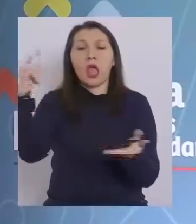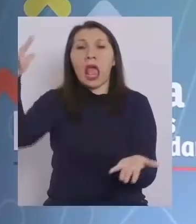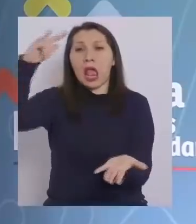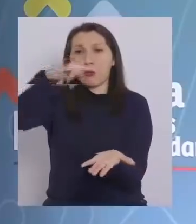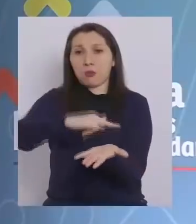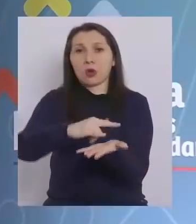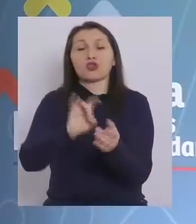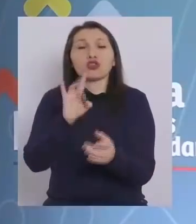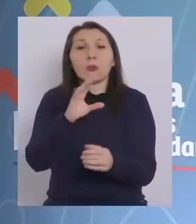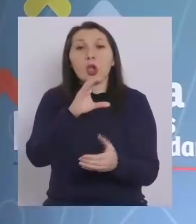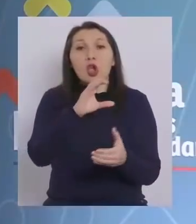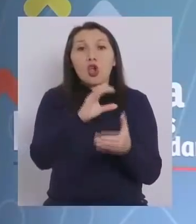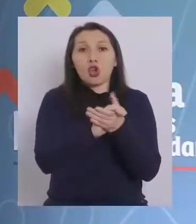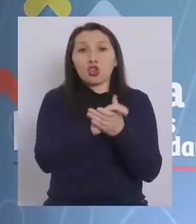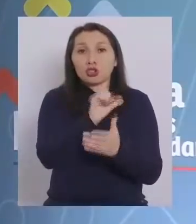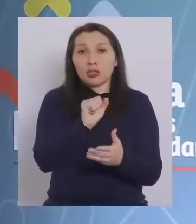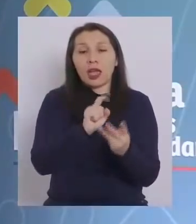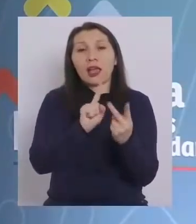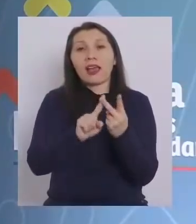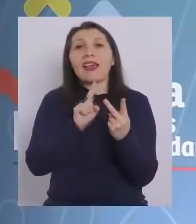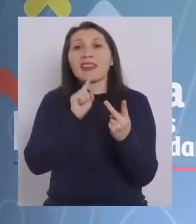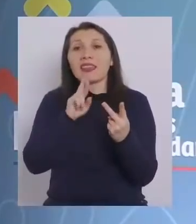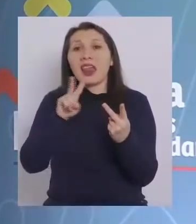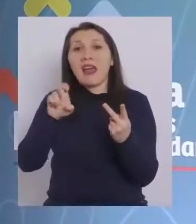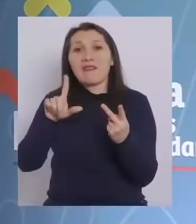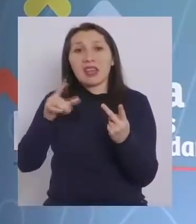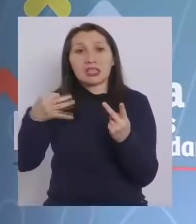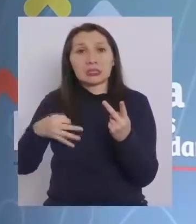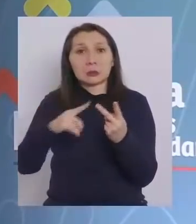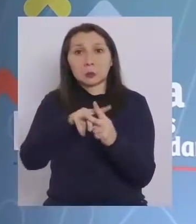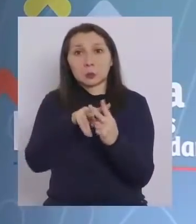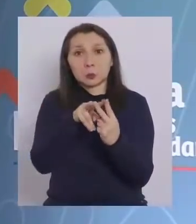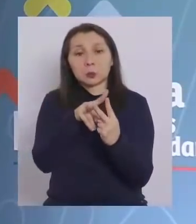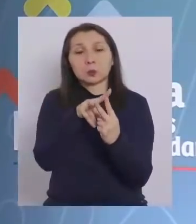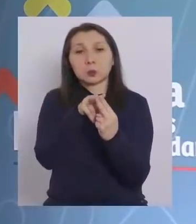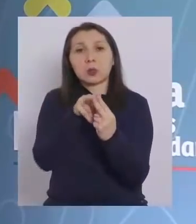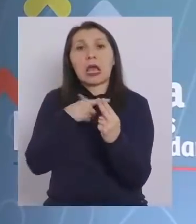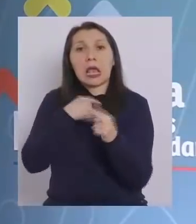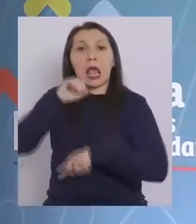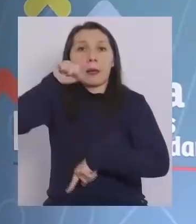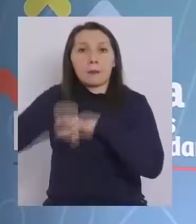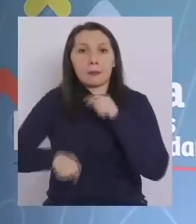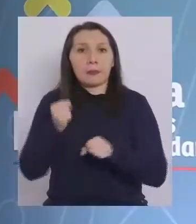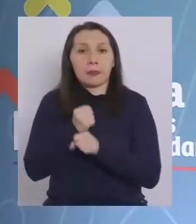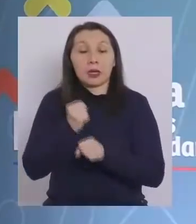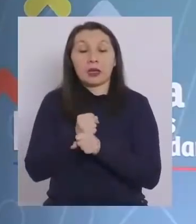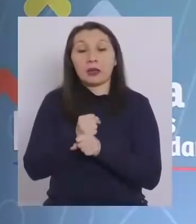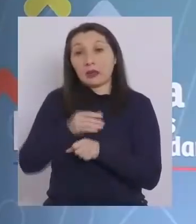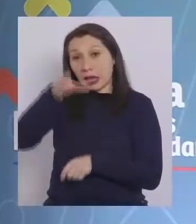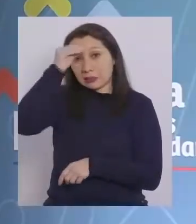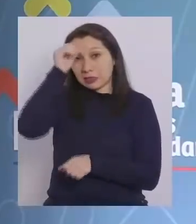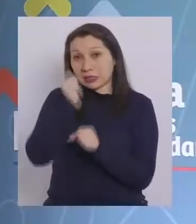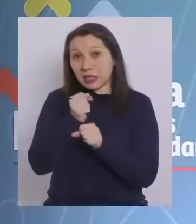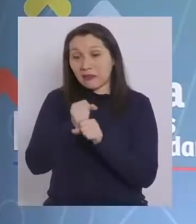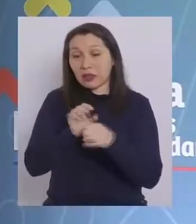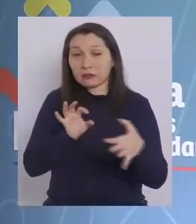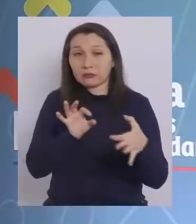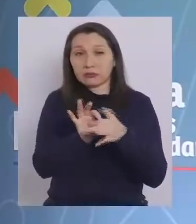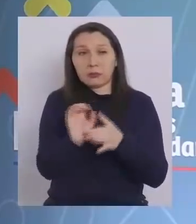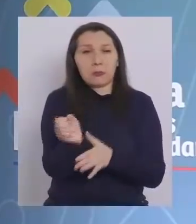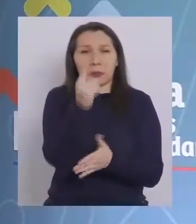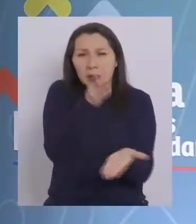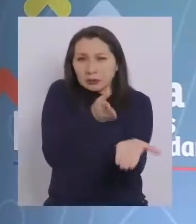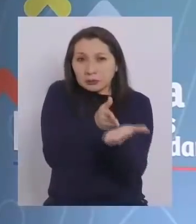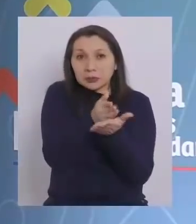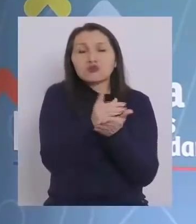y solo Cocha y Travel Security fueron las que aceptaron trabajar en esta modalidad. La experiencia de trabajar con ellos fue al comienzo,